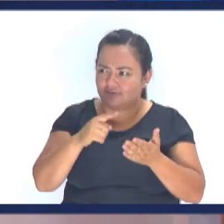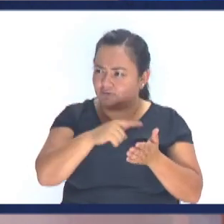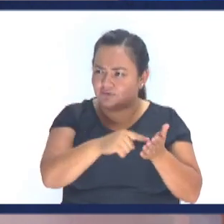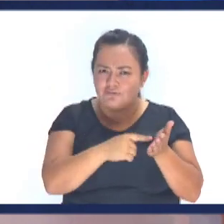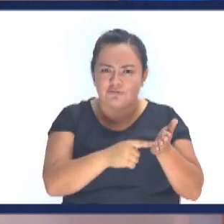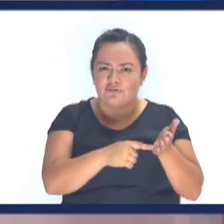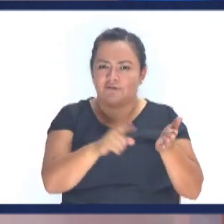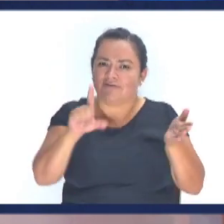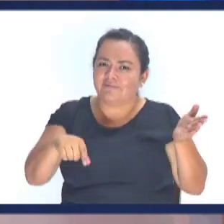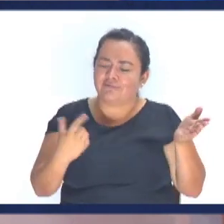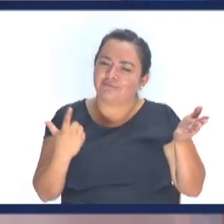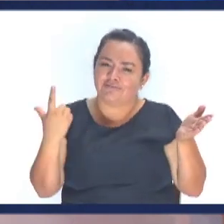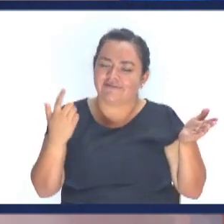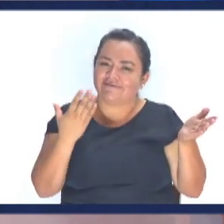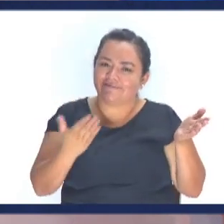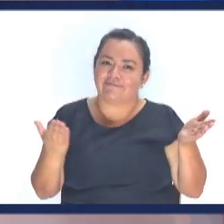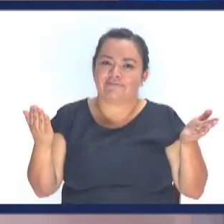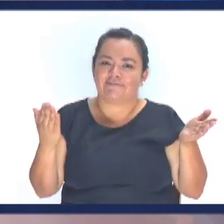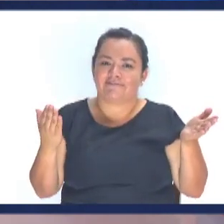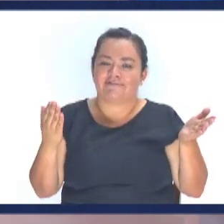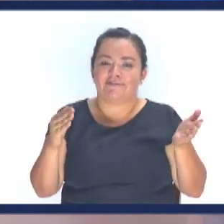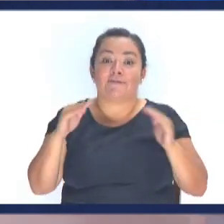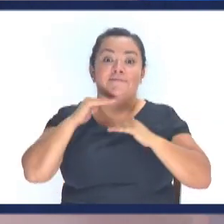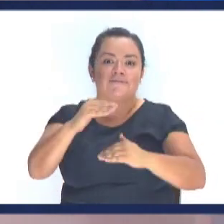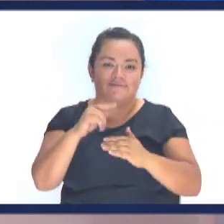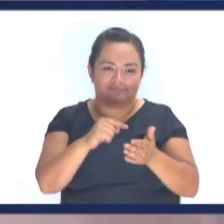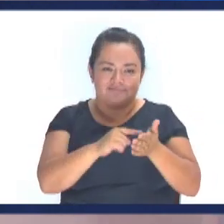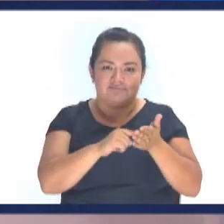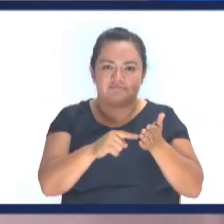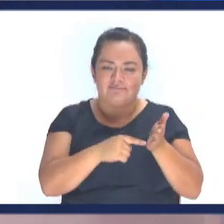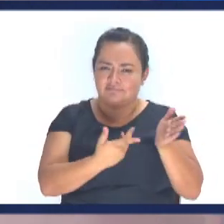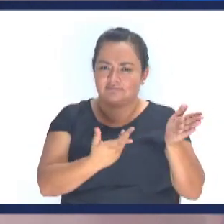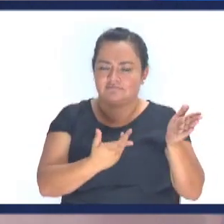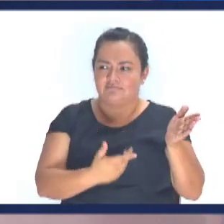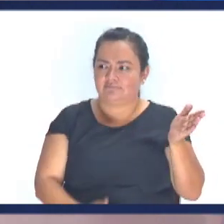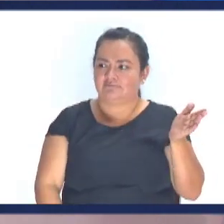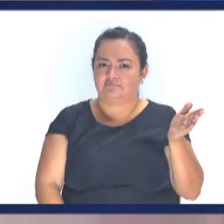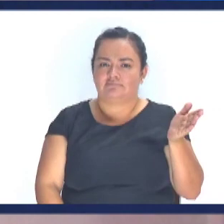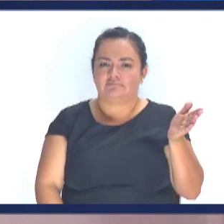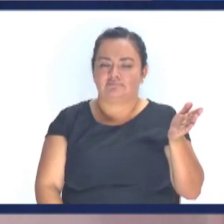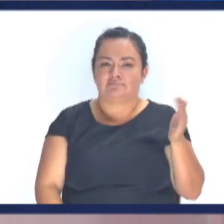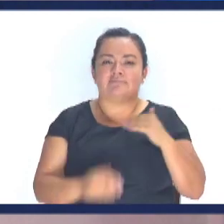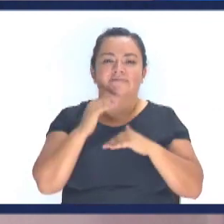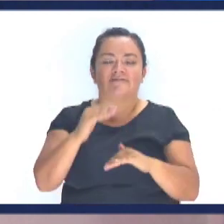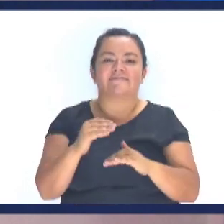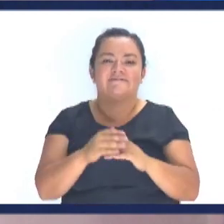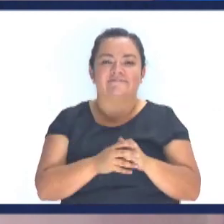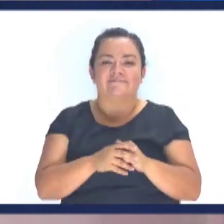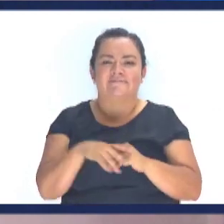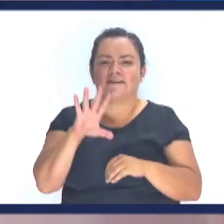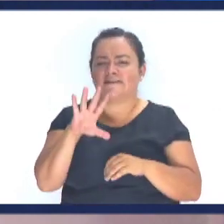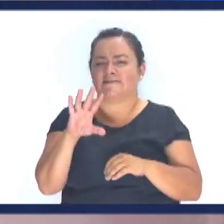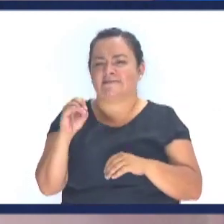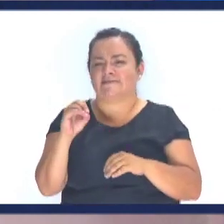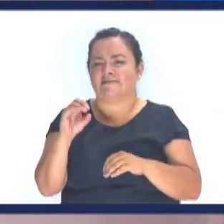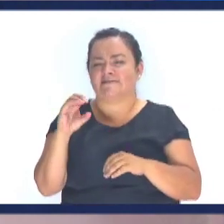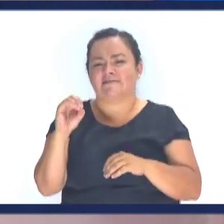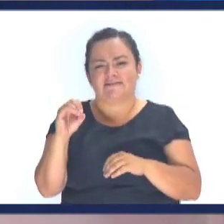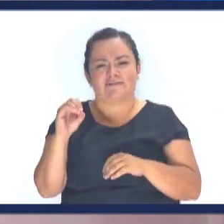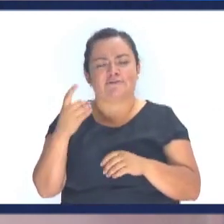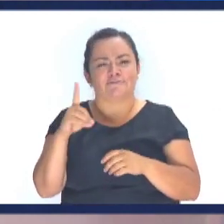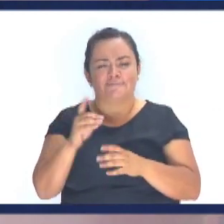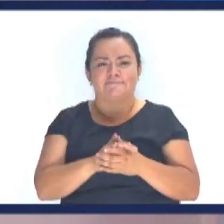Aquí que paso Pero yo a la tarjeta Le había puesto un límite Un límite Y cual era el límite 500 dólares